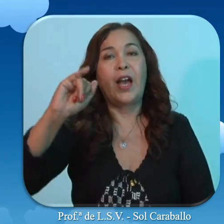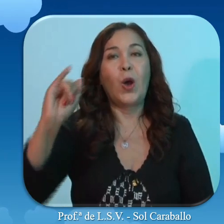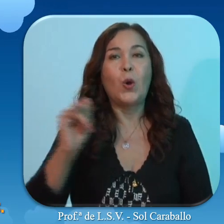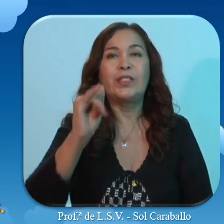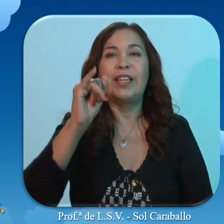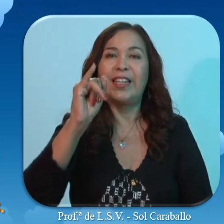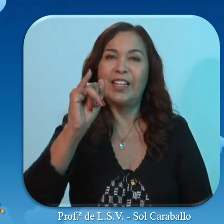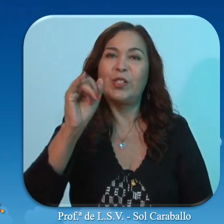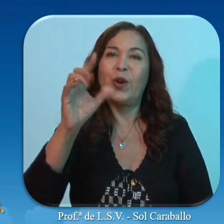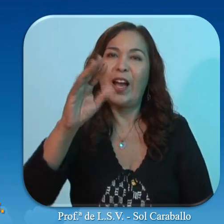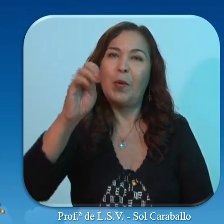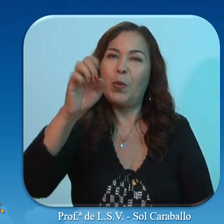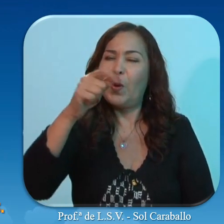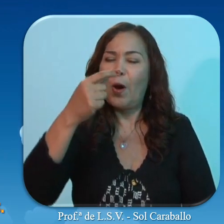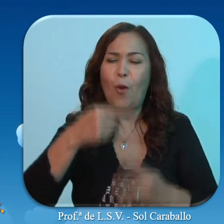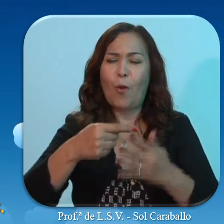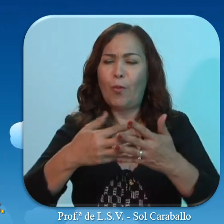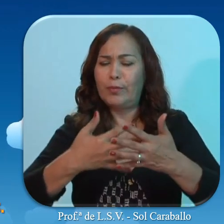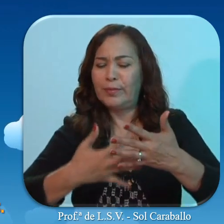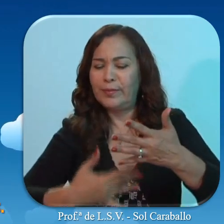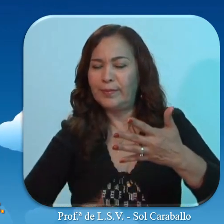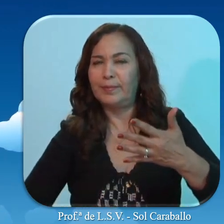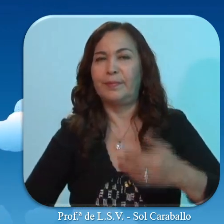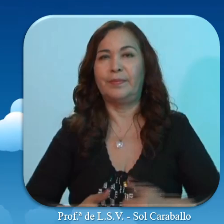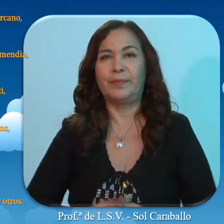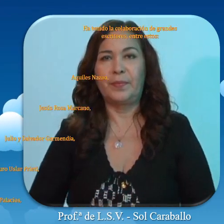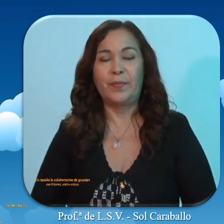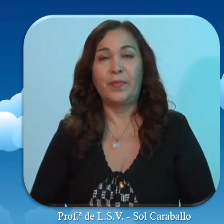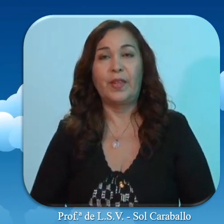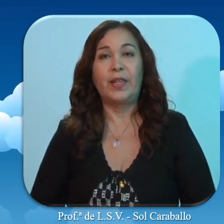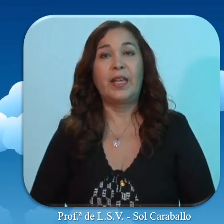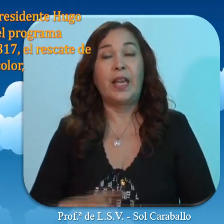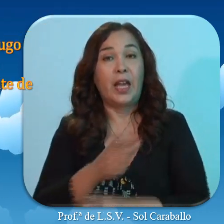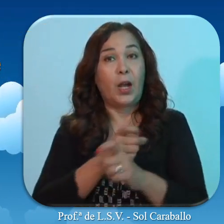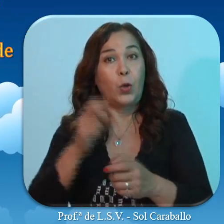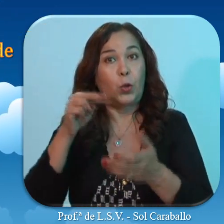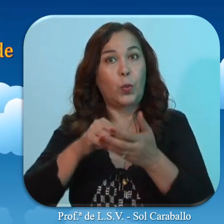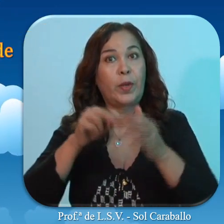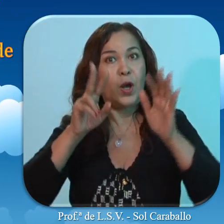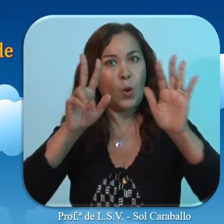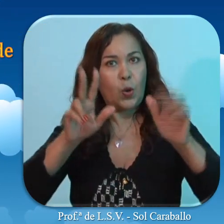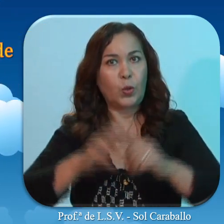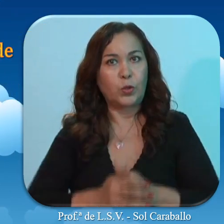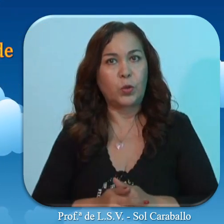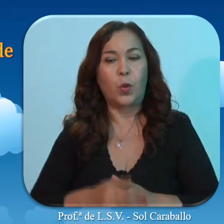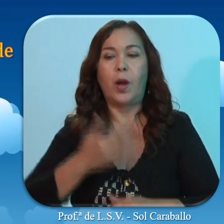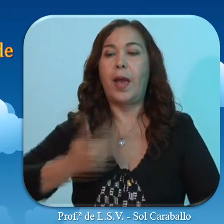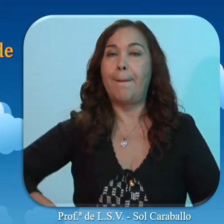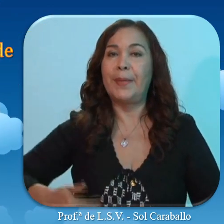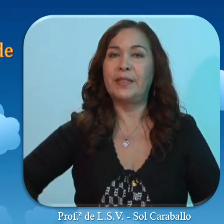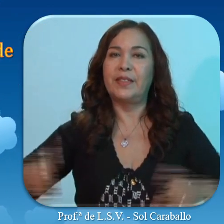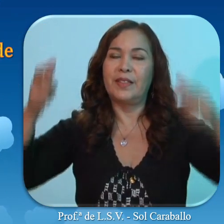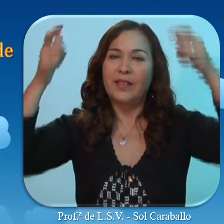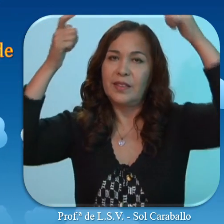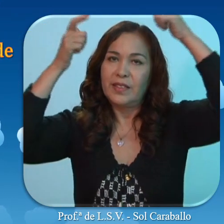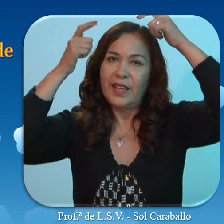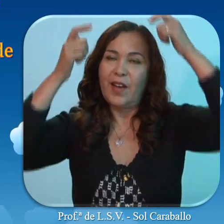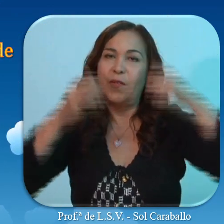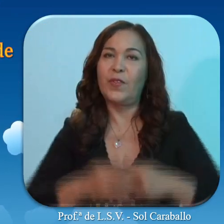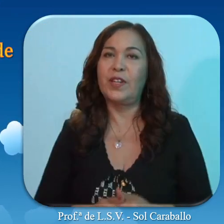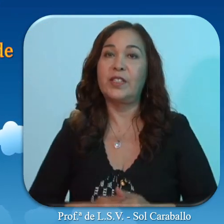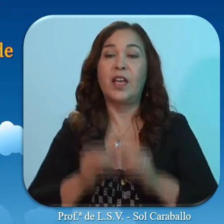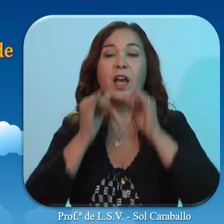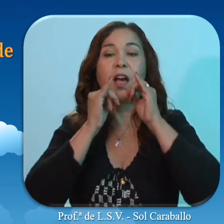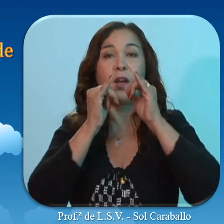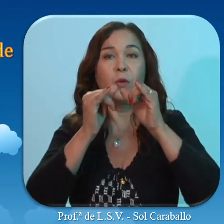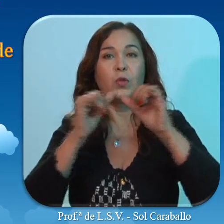José Ignacio Cabrujas, entre otras y otros. En agosto del 2008, el presidente Hugo Chávez